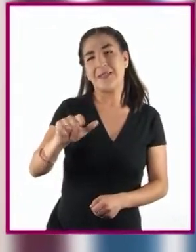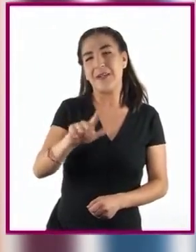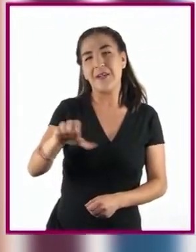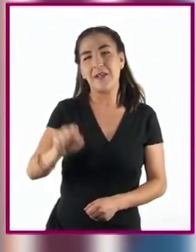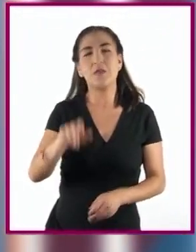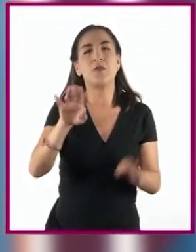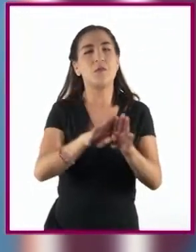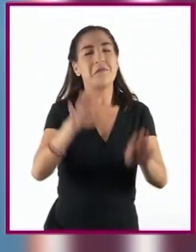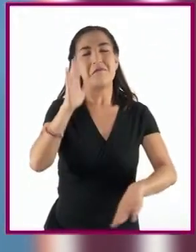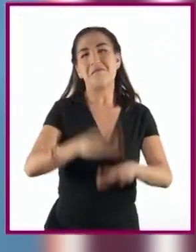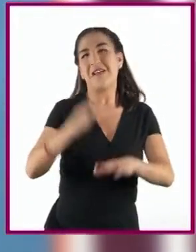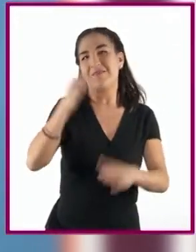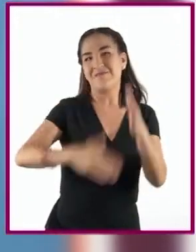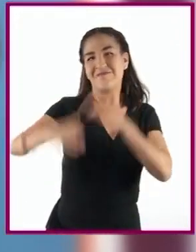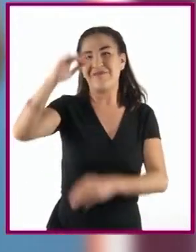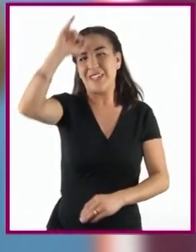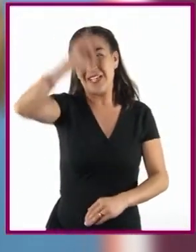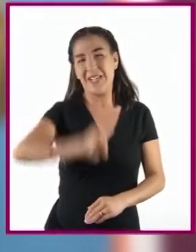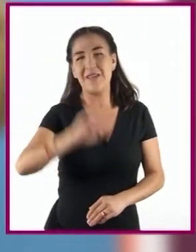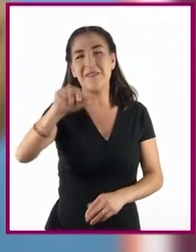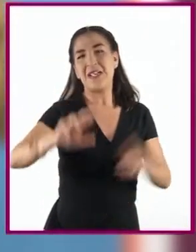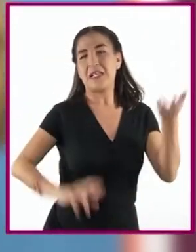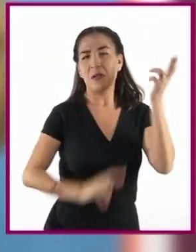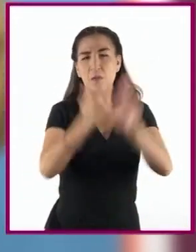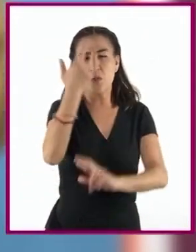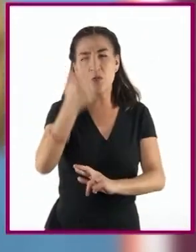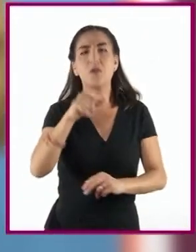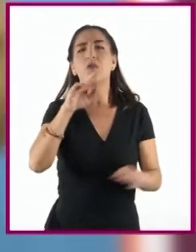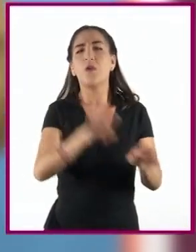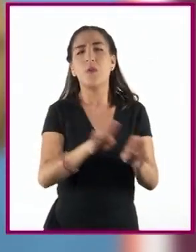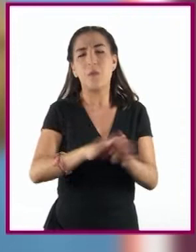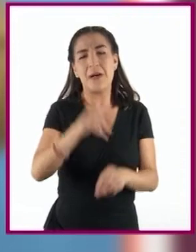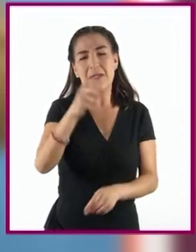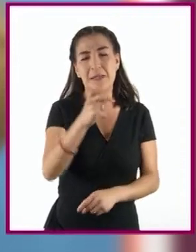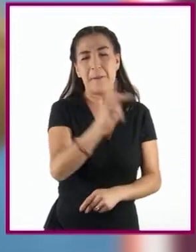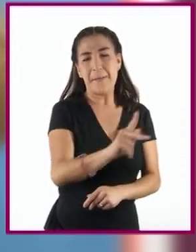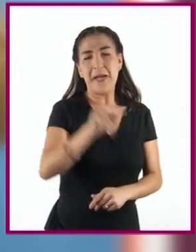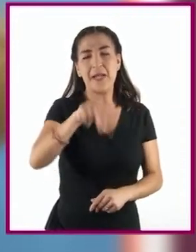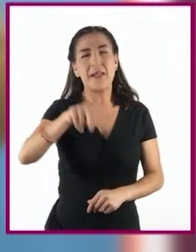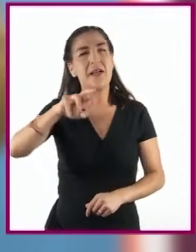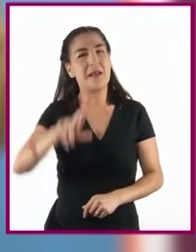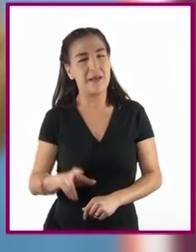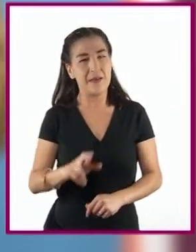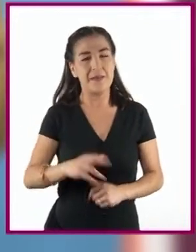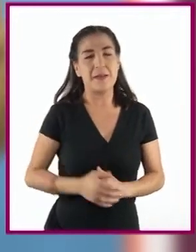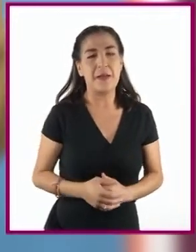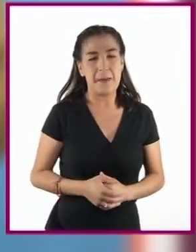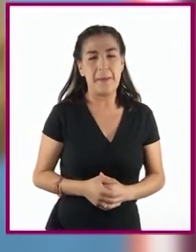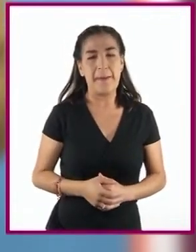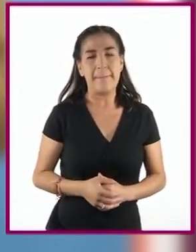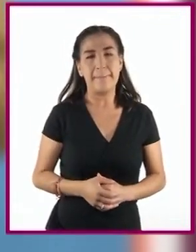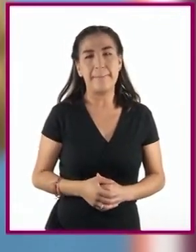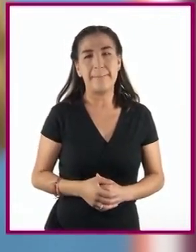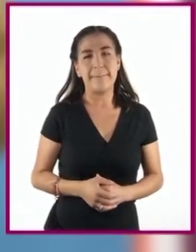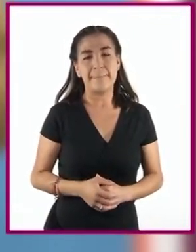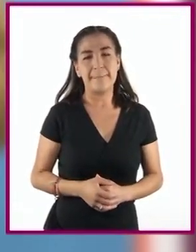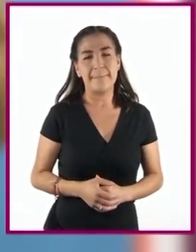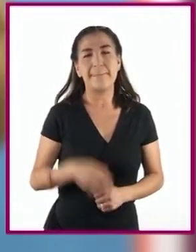máximo de la revolución. Intentó mantener el poder creando el Partido Nacional Revolucionario, PNR,